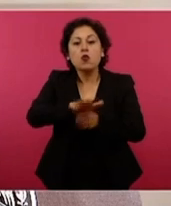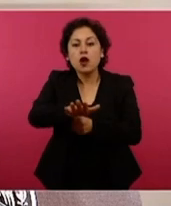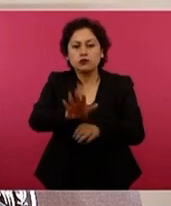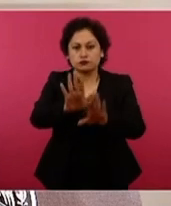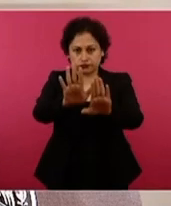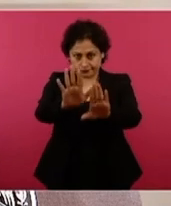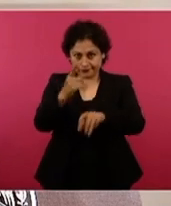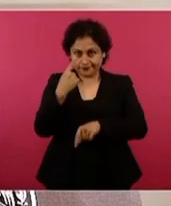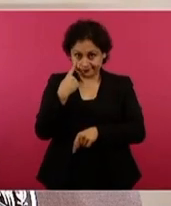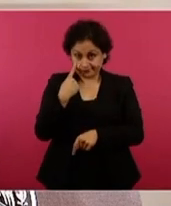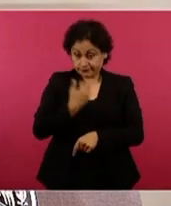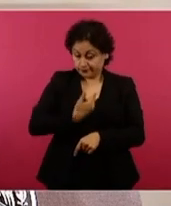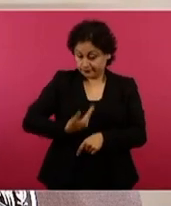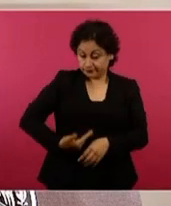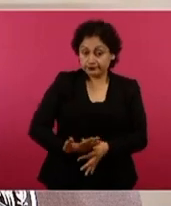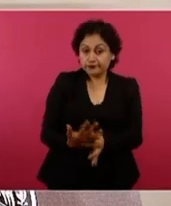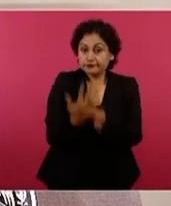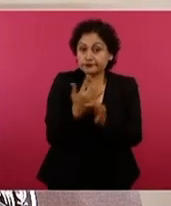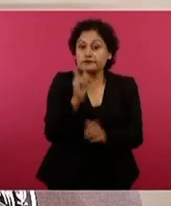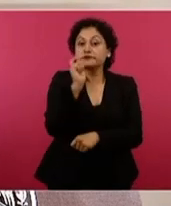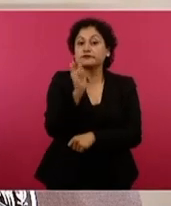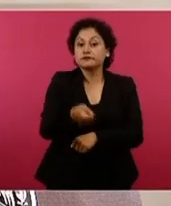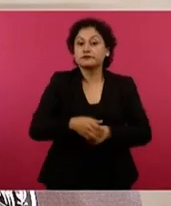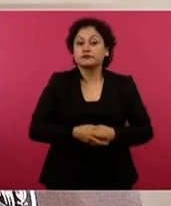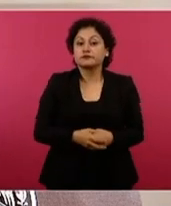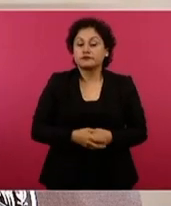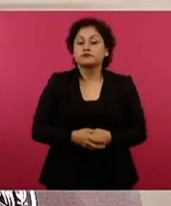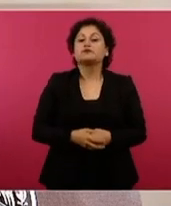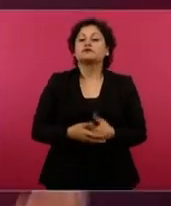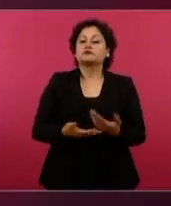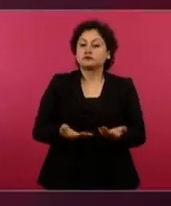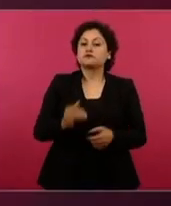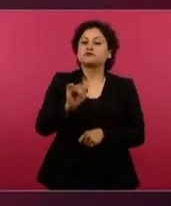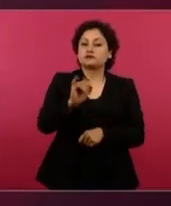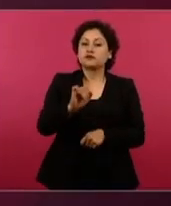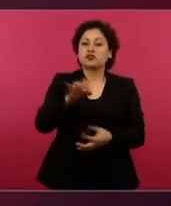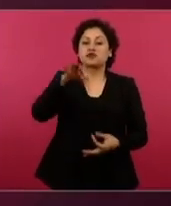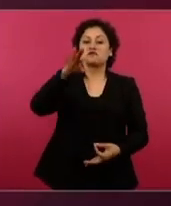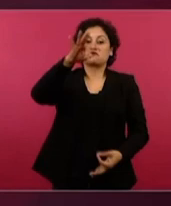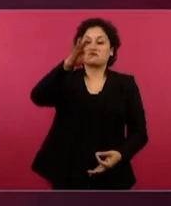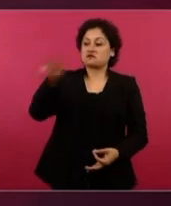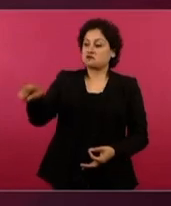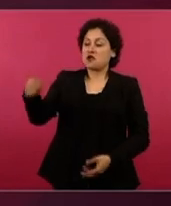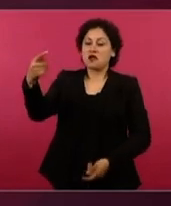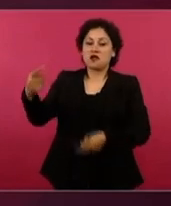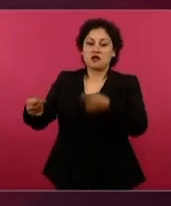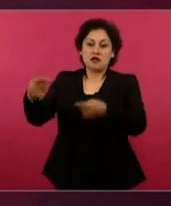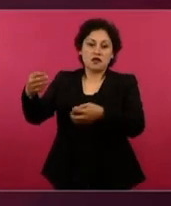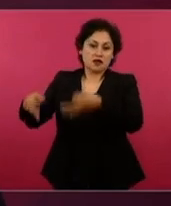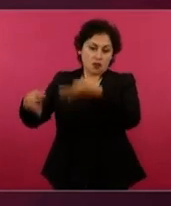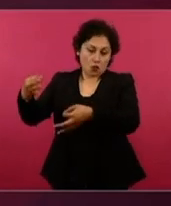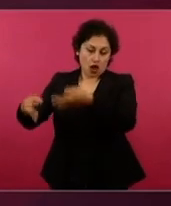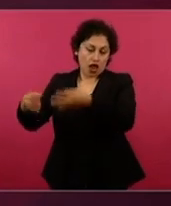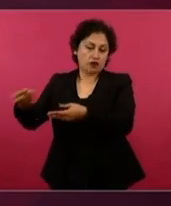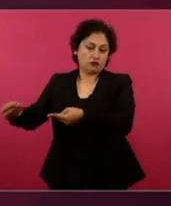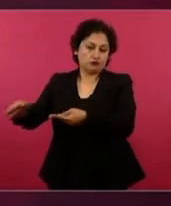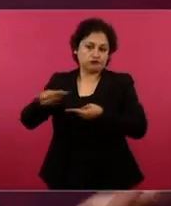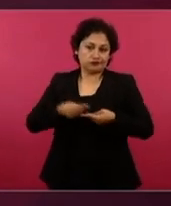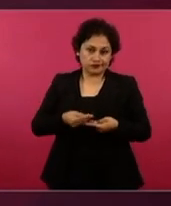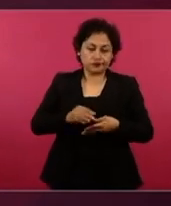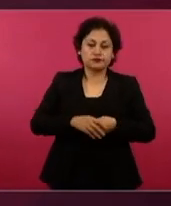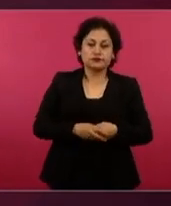dijo el presidente. Sí, se da esta resolución que muestra de cuerpo entero, exhibe a los integrantes del Tribunal Electoral.